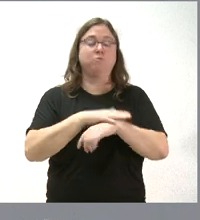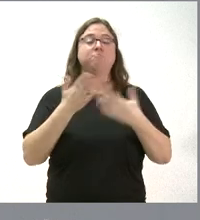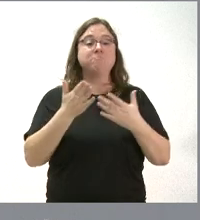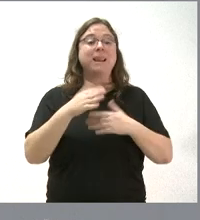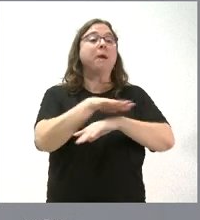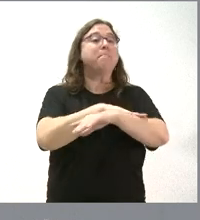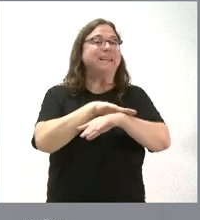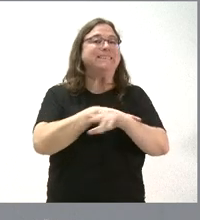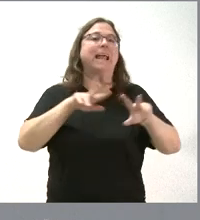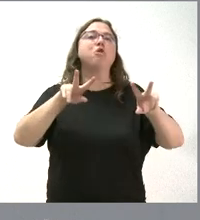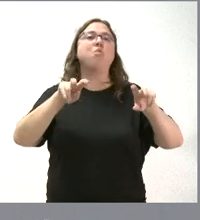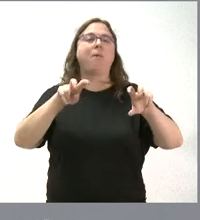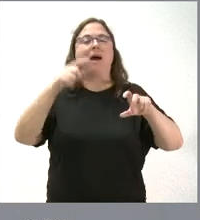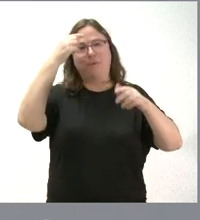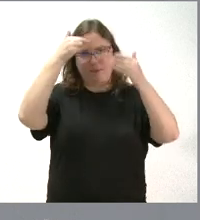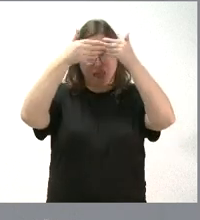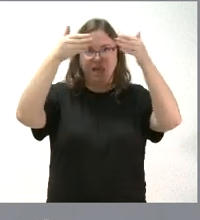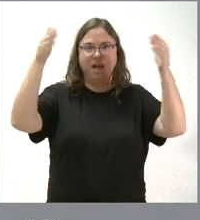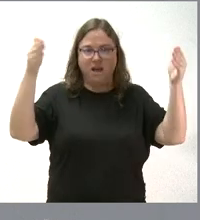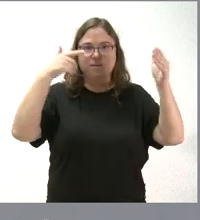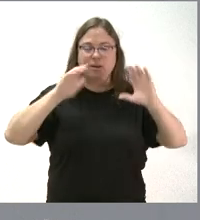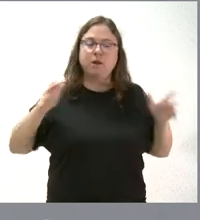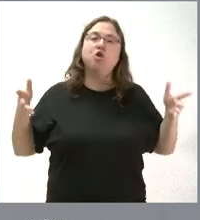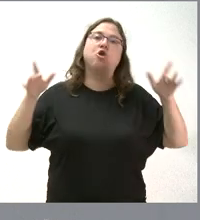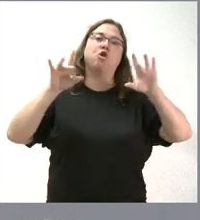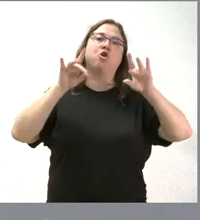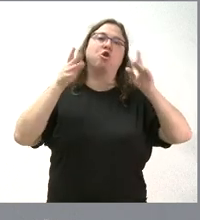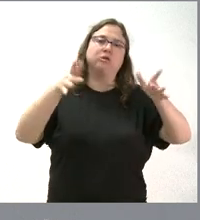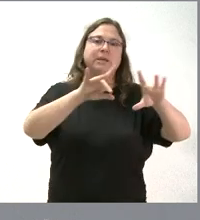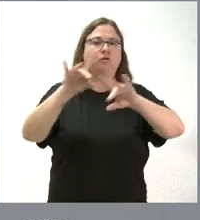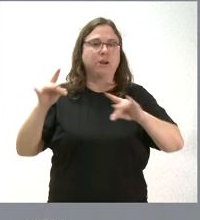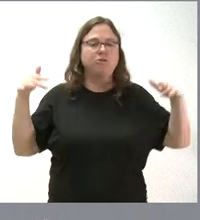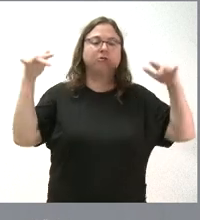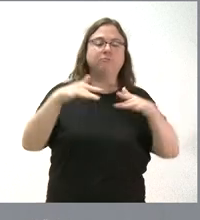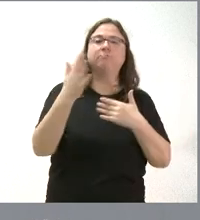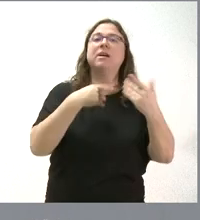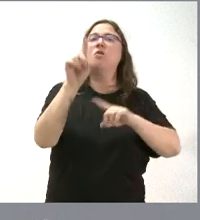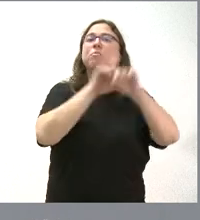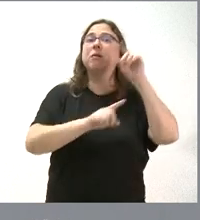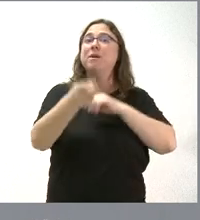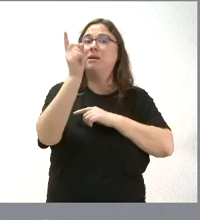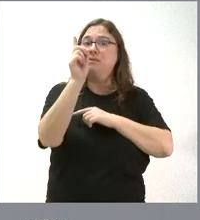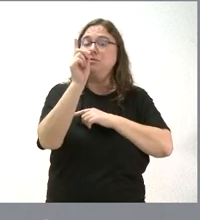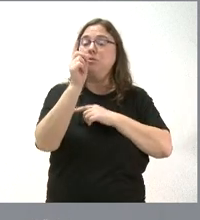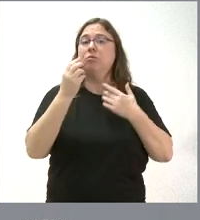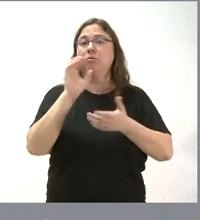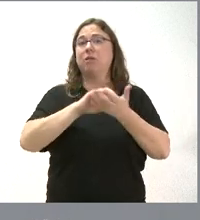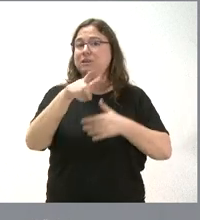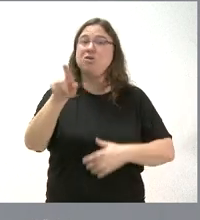que venga con una mentalidad abierta, que cuanto antes reúna el Consejo Internacional y pueda resolver este problema, que no es un problema solo de Castilla y León, sino de toda España.